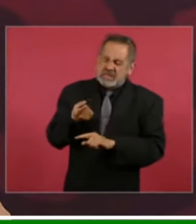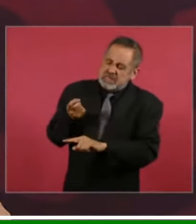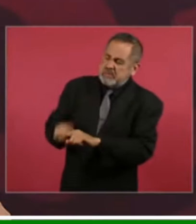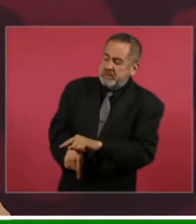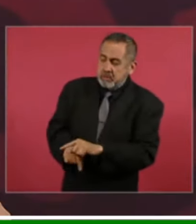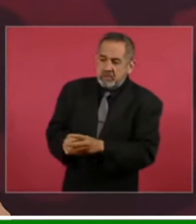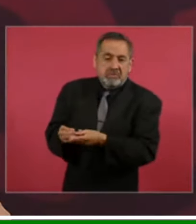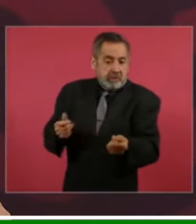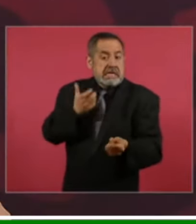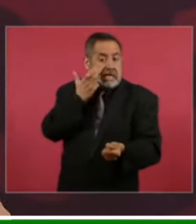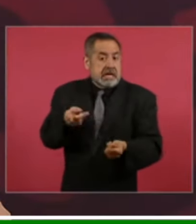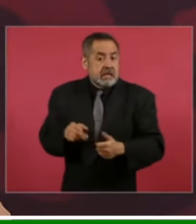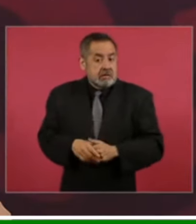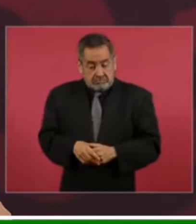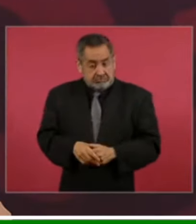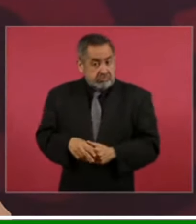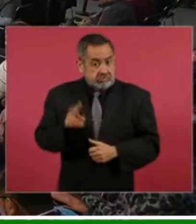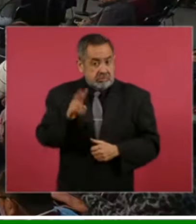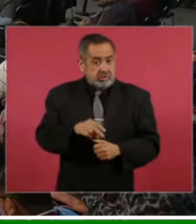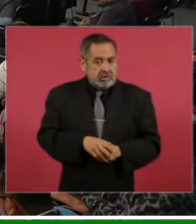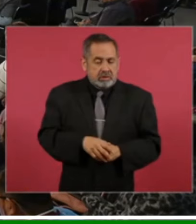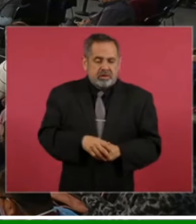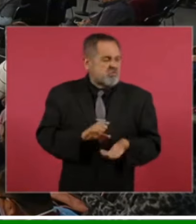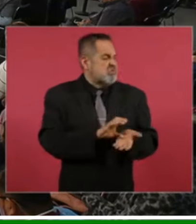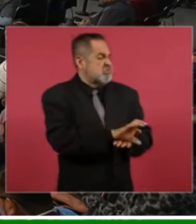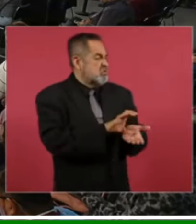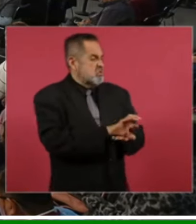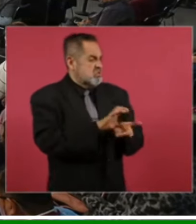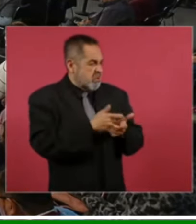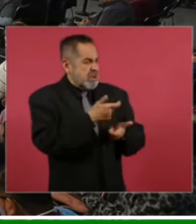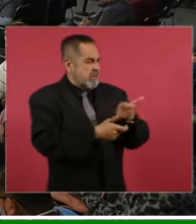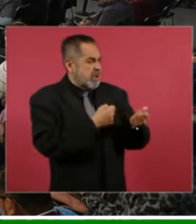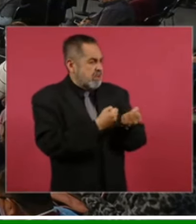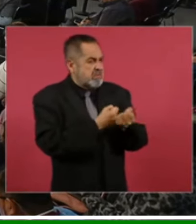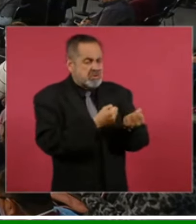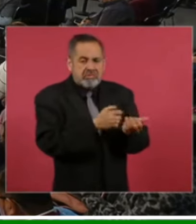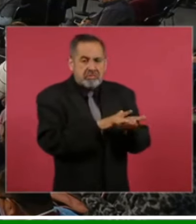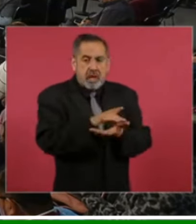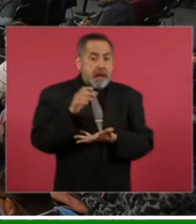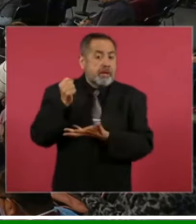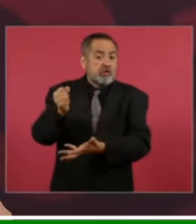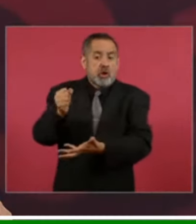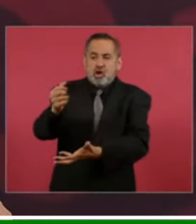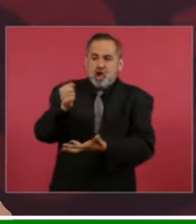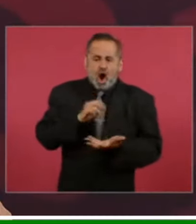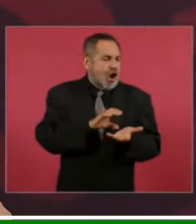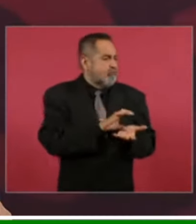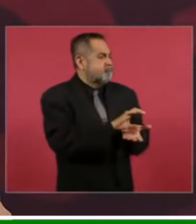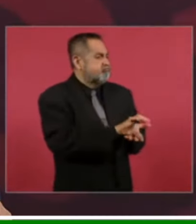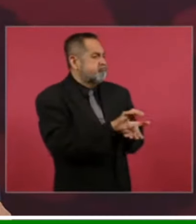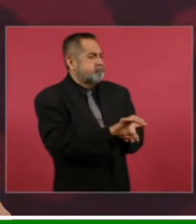si les dan subsidios del presupuesto público a todas estas empresas